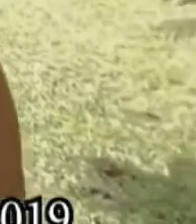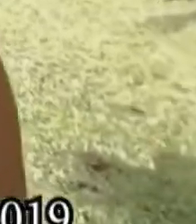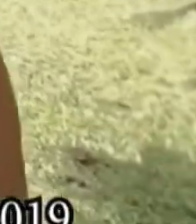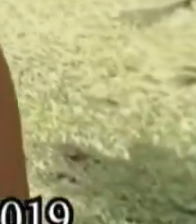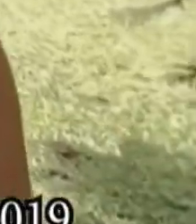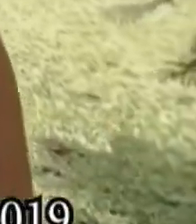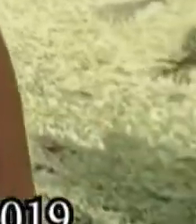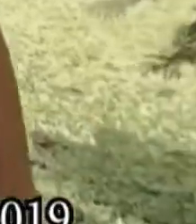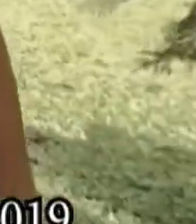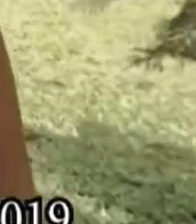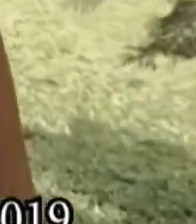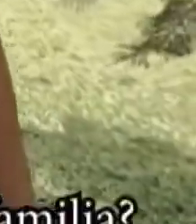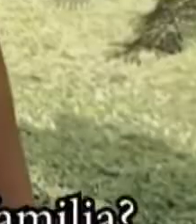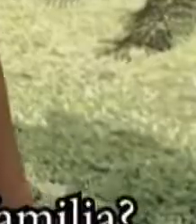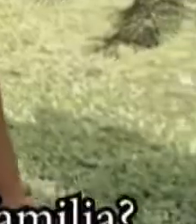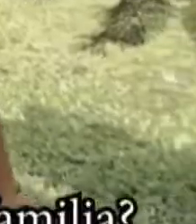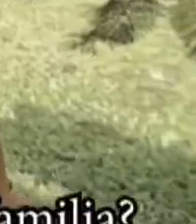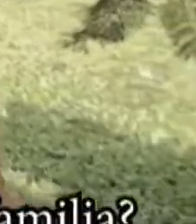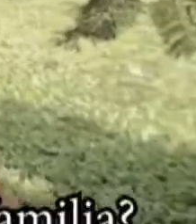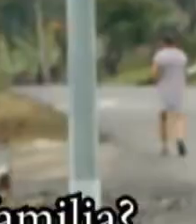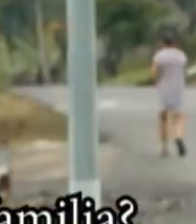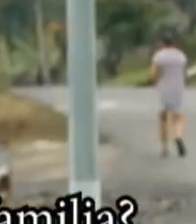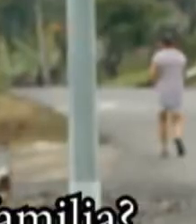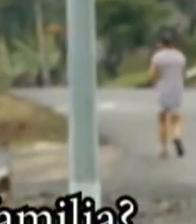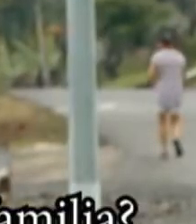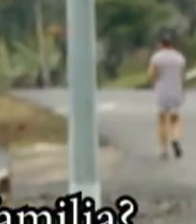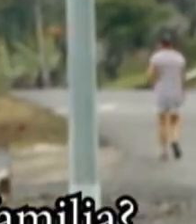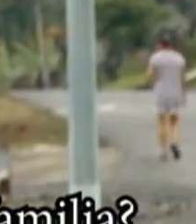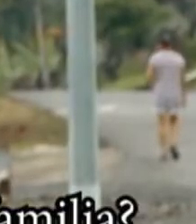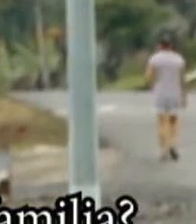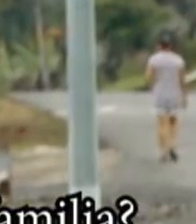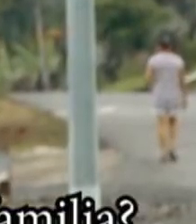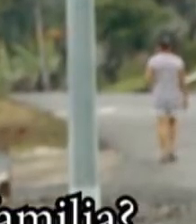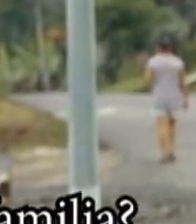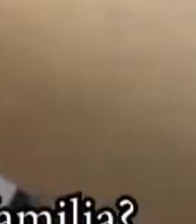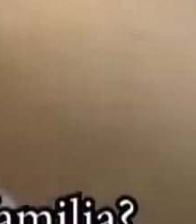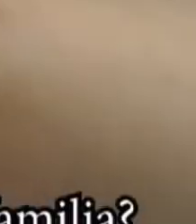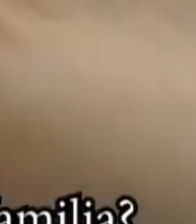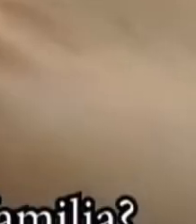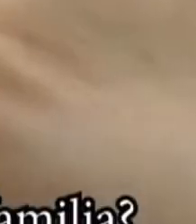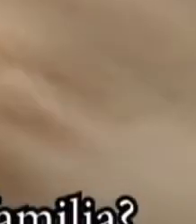octubre del 2019 íbamos a tener nuestro último paseo como familia?